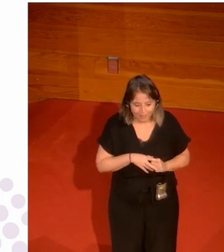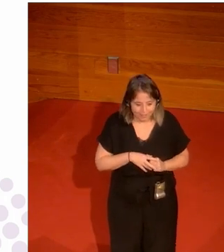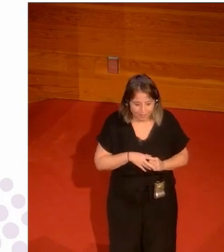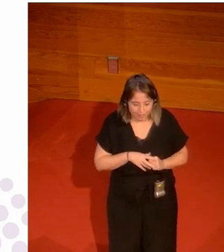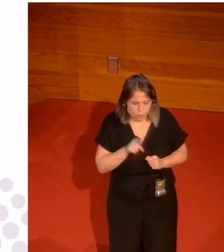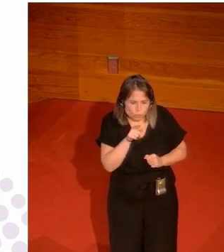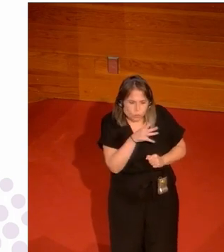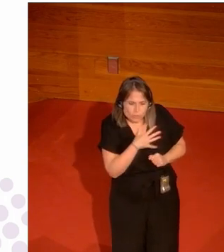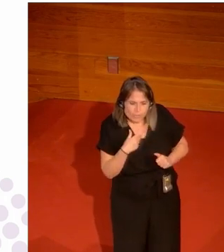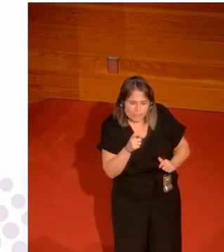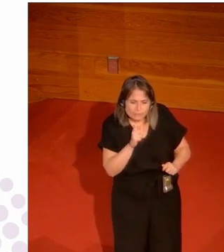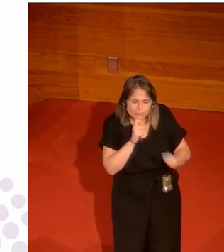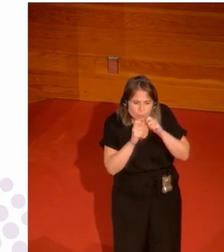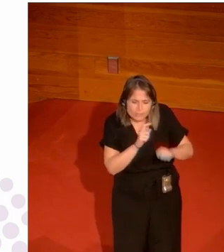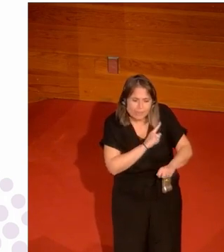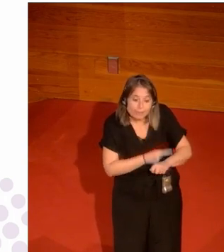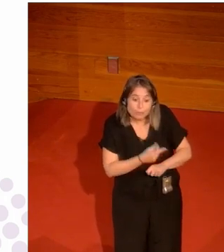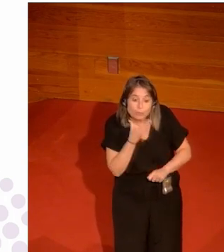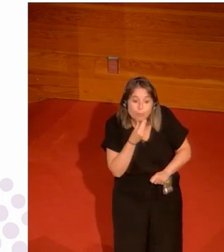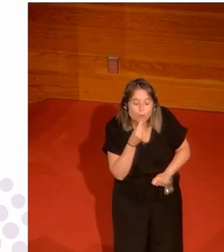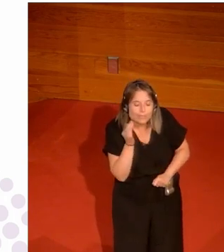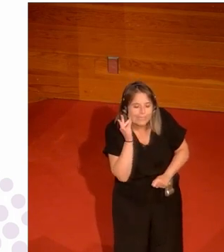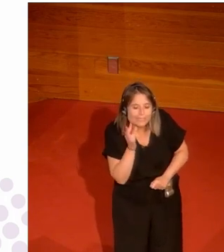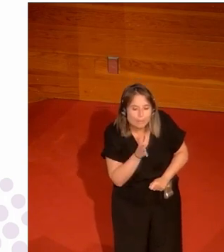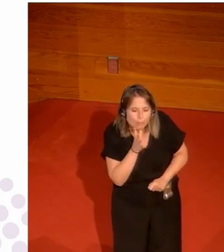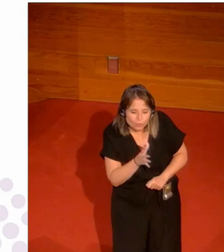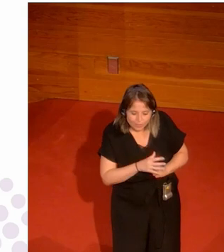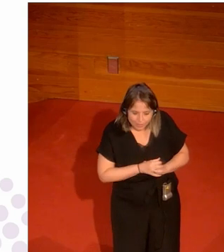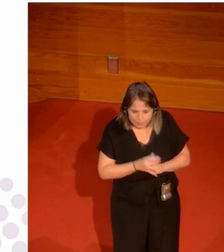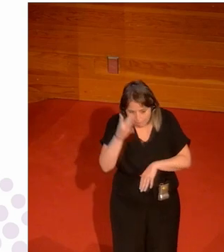¿cómo es que quieres ser periodista deportivo? y no me digo